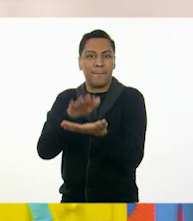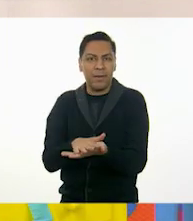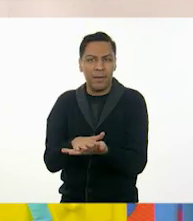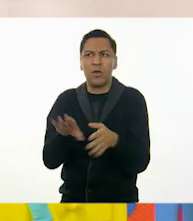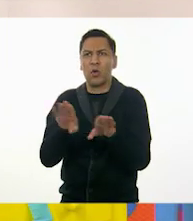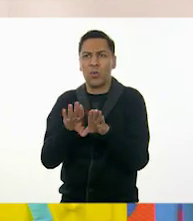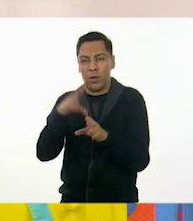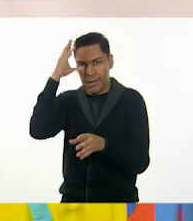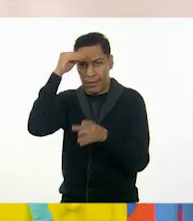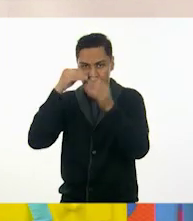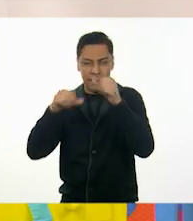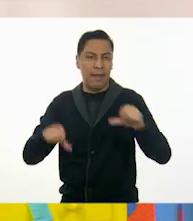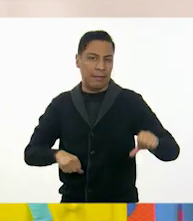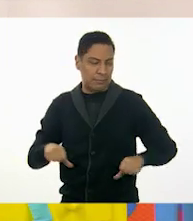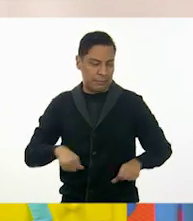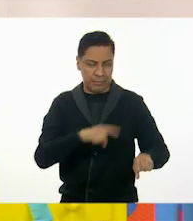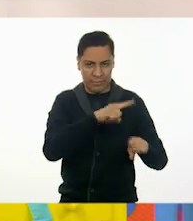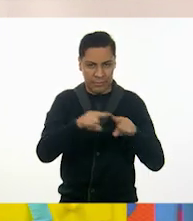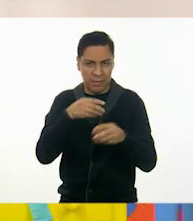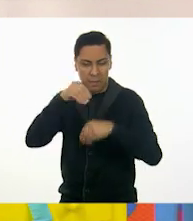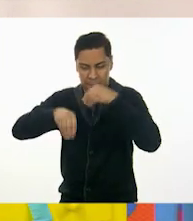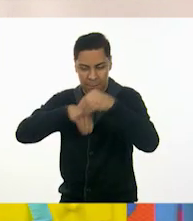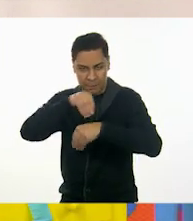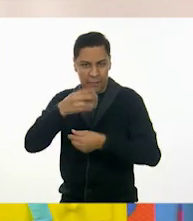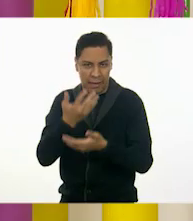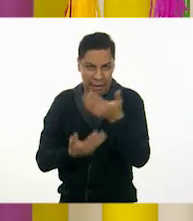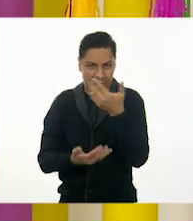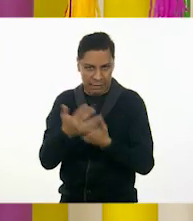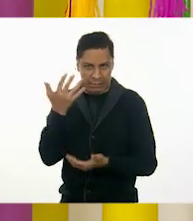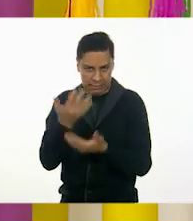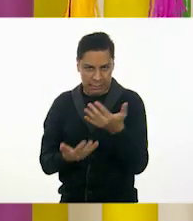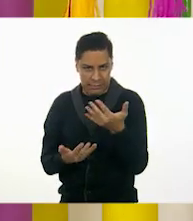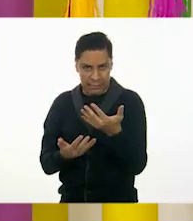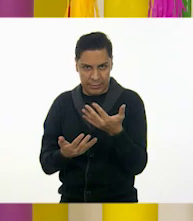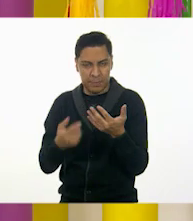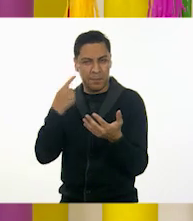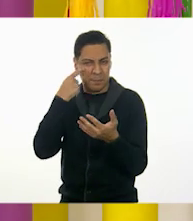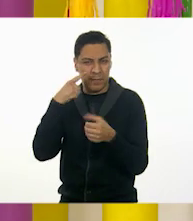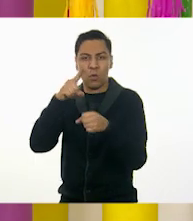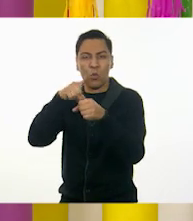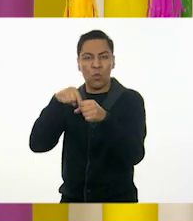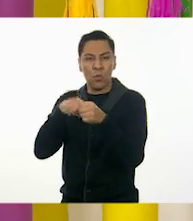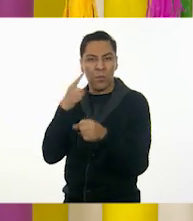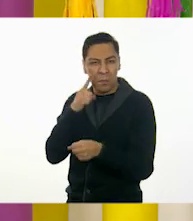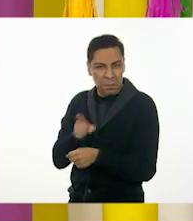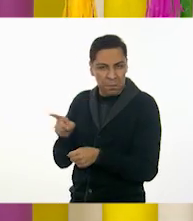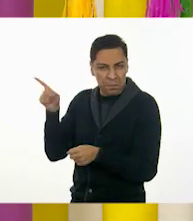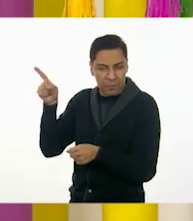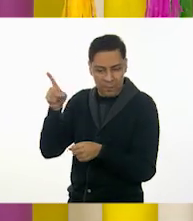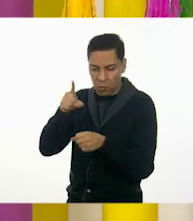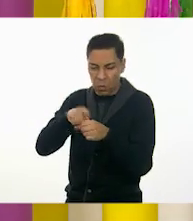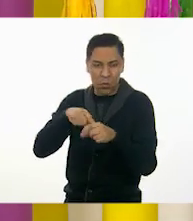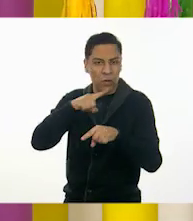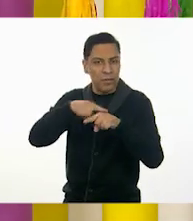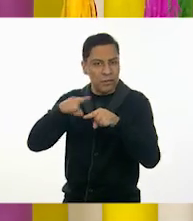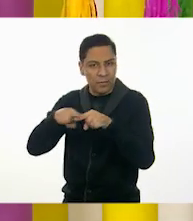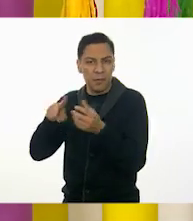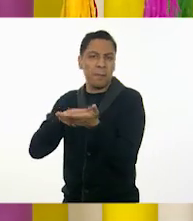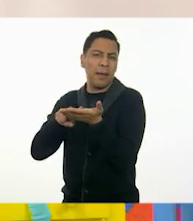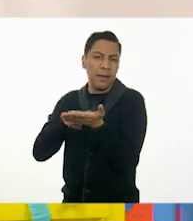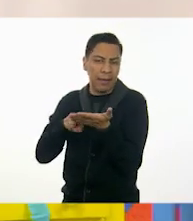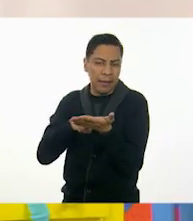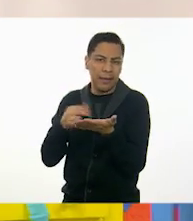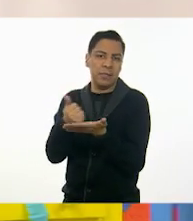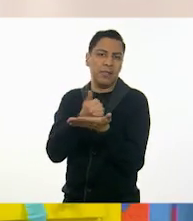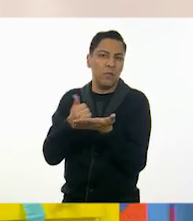plástica. Muy bien. Eso. ve los colores que podemos ocupar. El verde, el